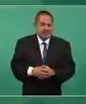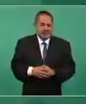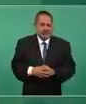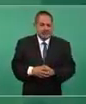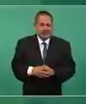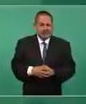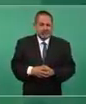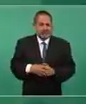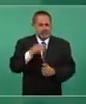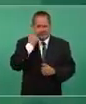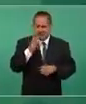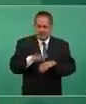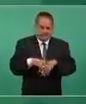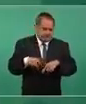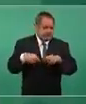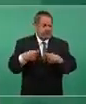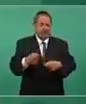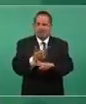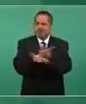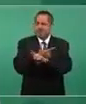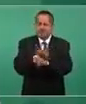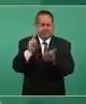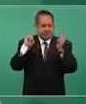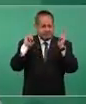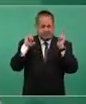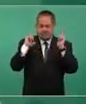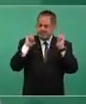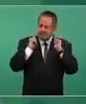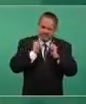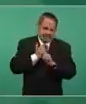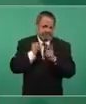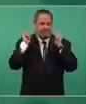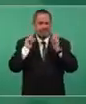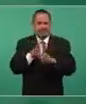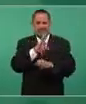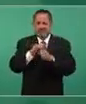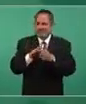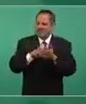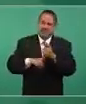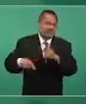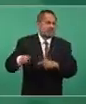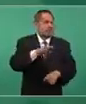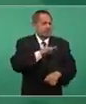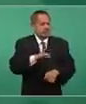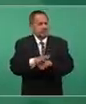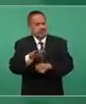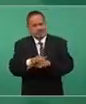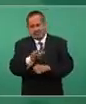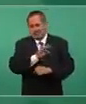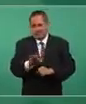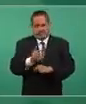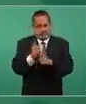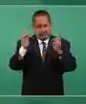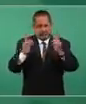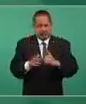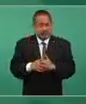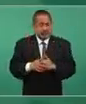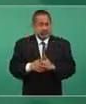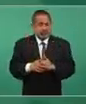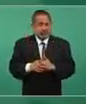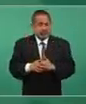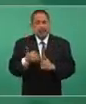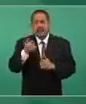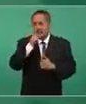Queremos garantizar las libertades plenas a todos, además es muy bueno el